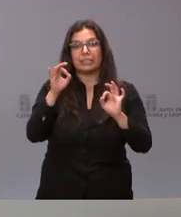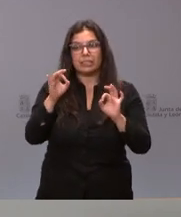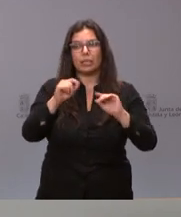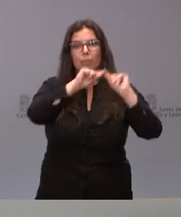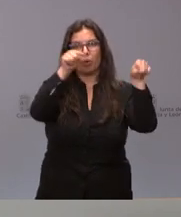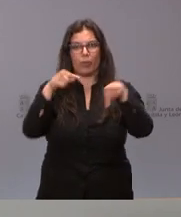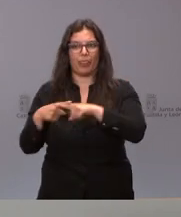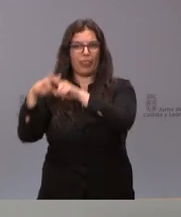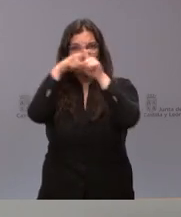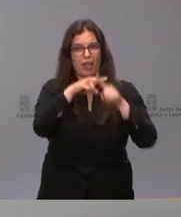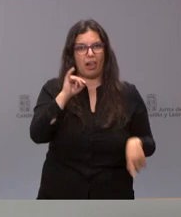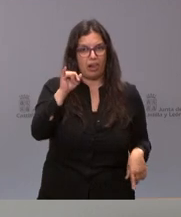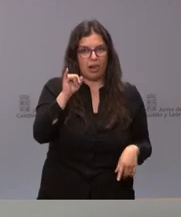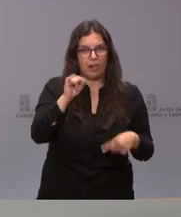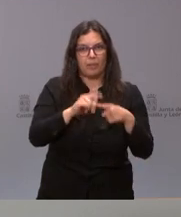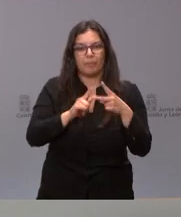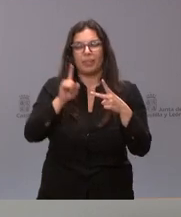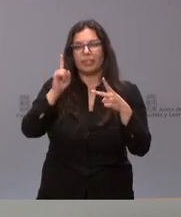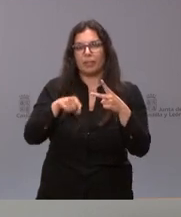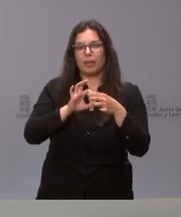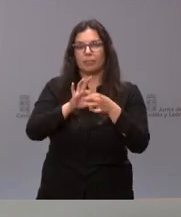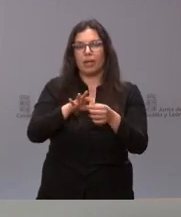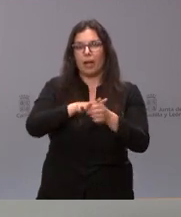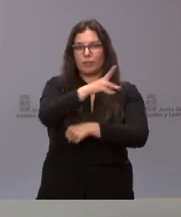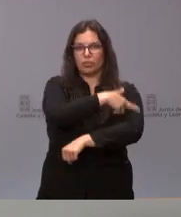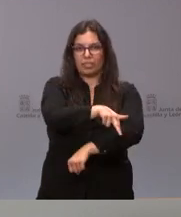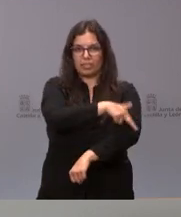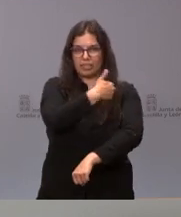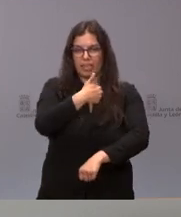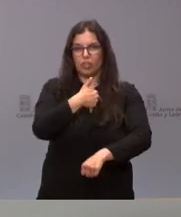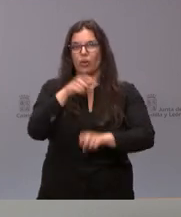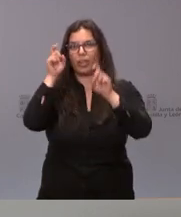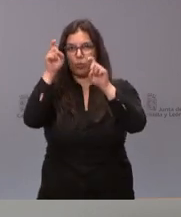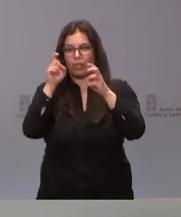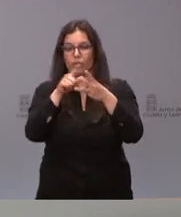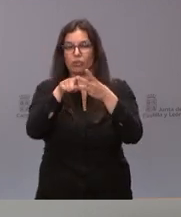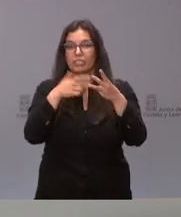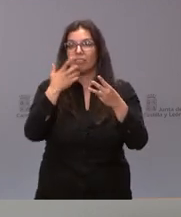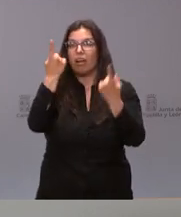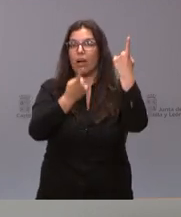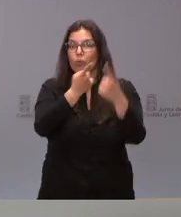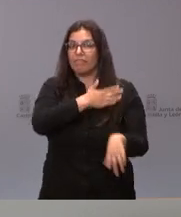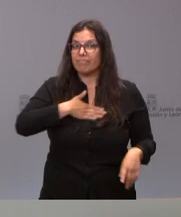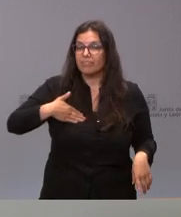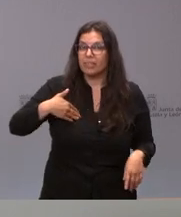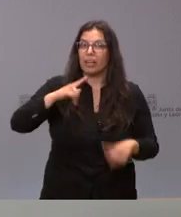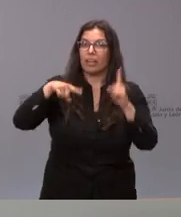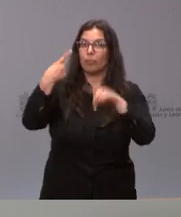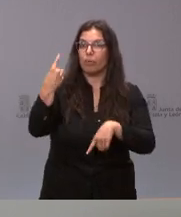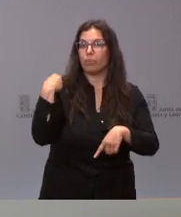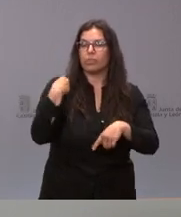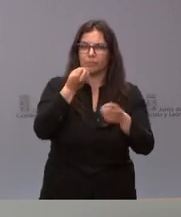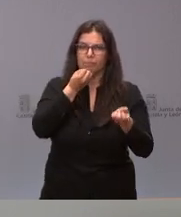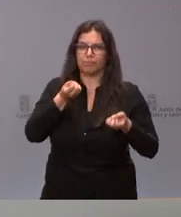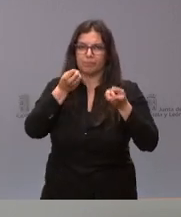provincias y también los relativos al ámbito sanitario y a educación por si alguna persona estima oportuno